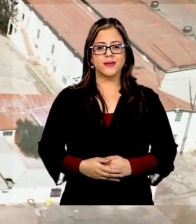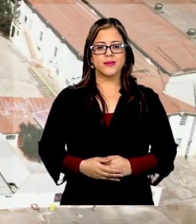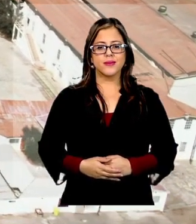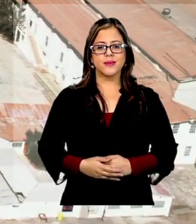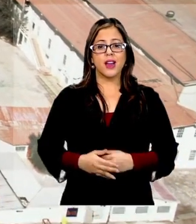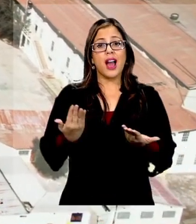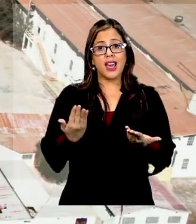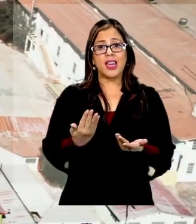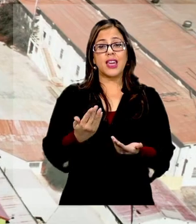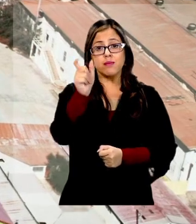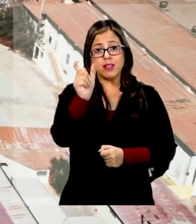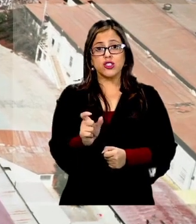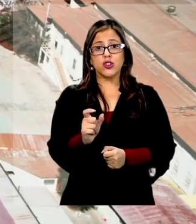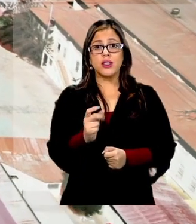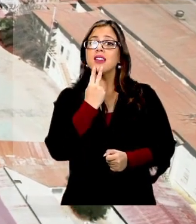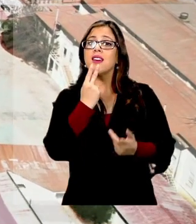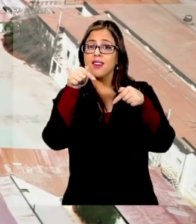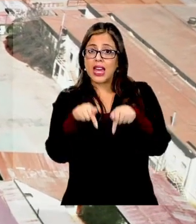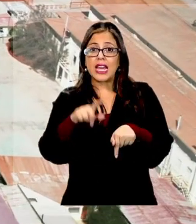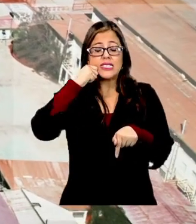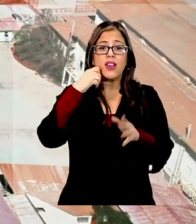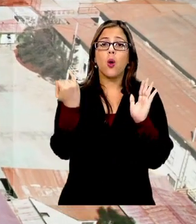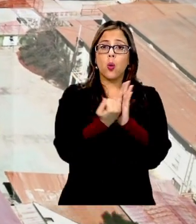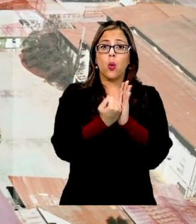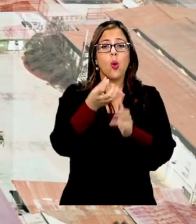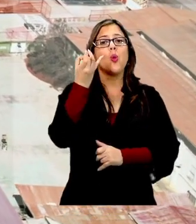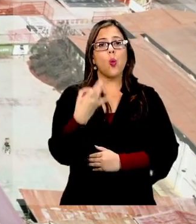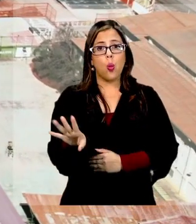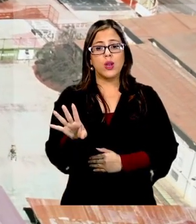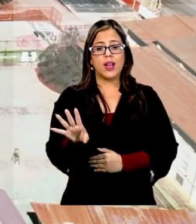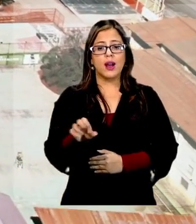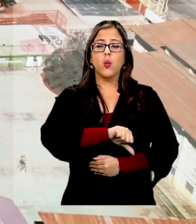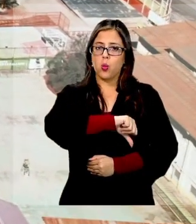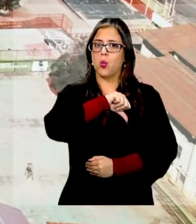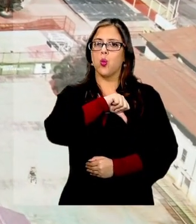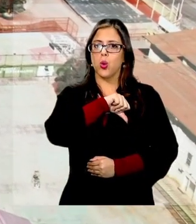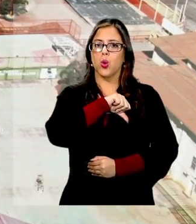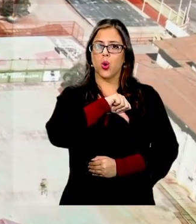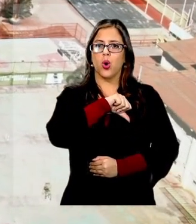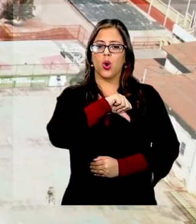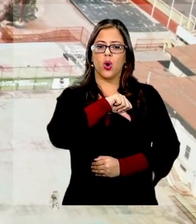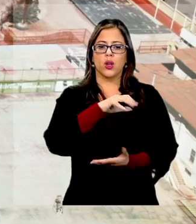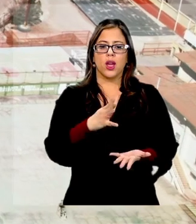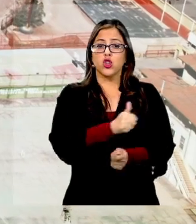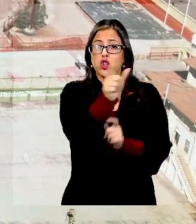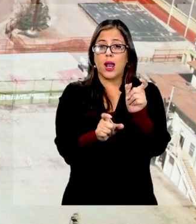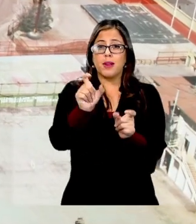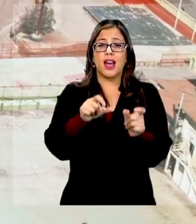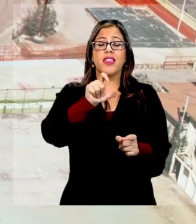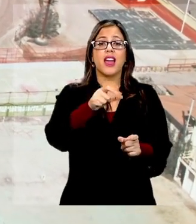Bueno, ser Chuquicamatina significa tener una identidad única. Es un orgullo porque yo creo que todos los